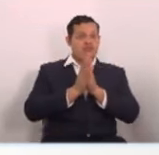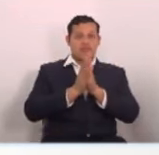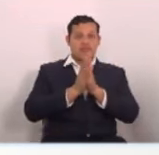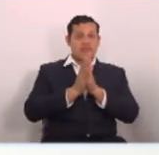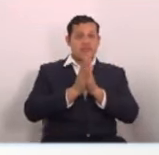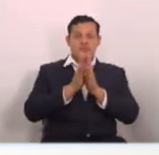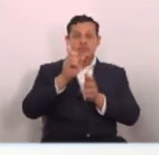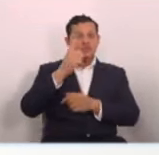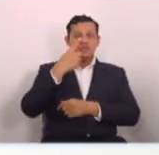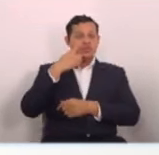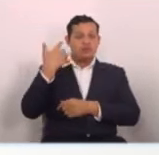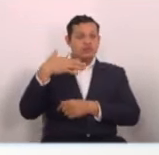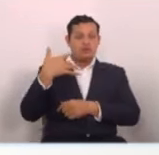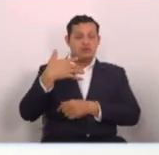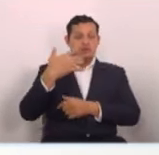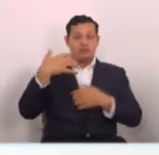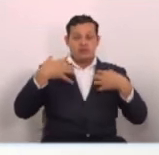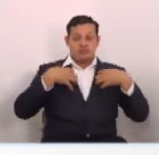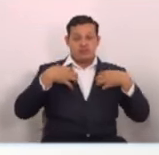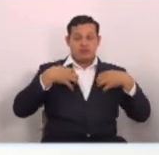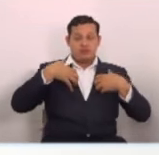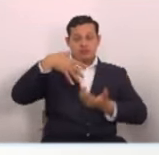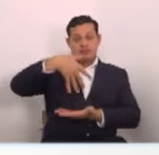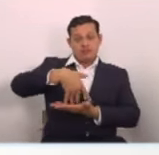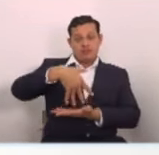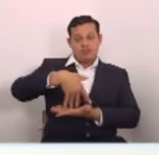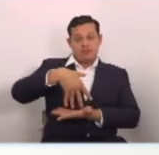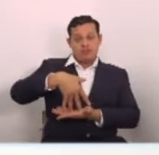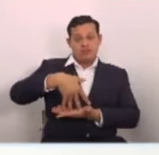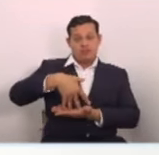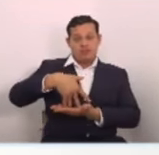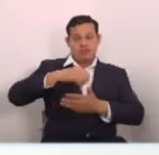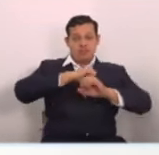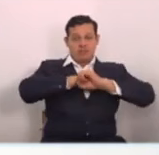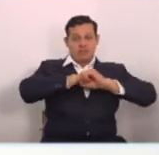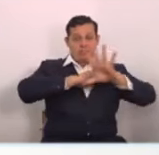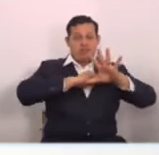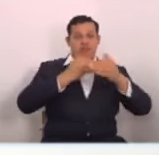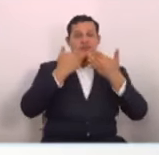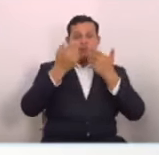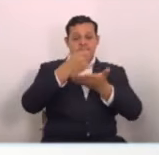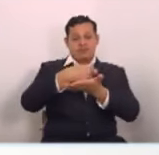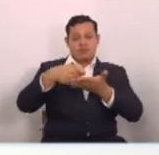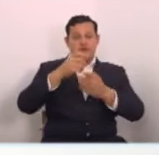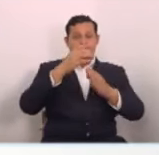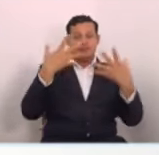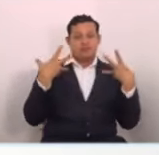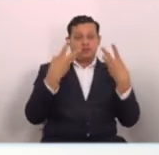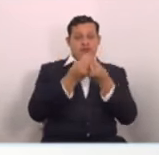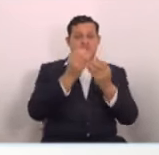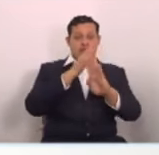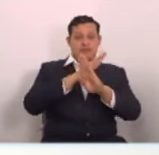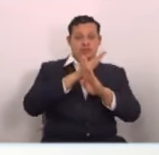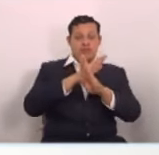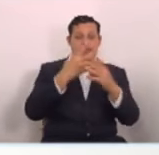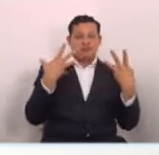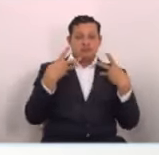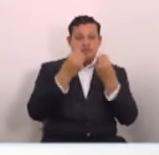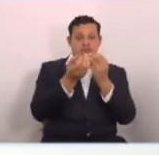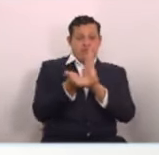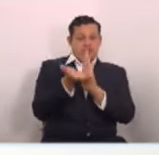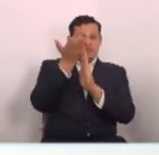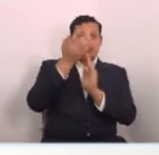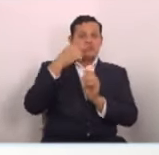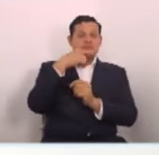poner en riesgo la vida a la población. Se ha pronunciado escribiendo, Protección Civil ha elevado la alerta